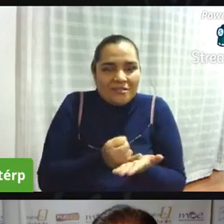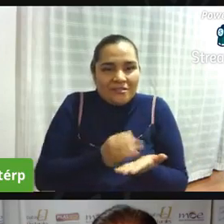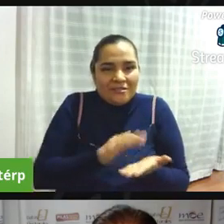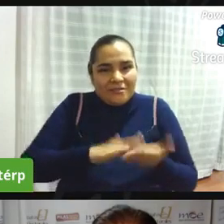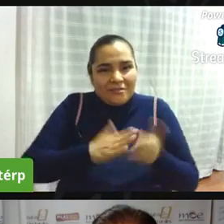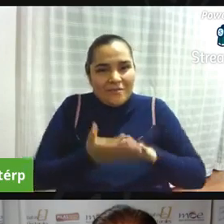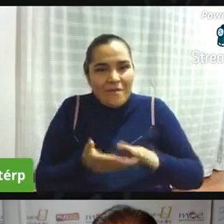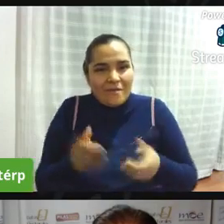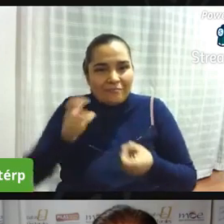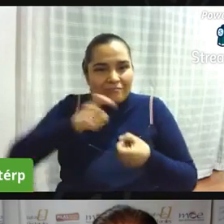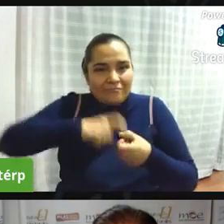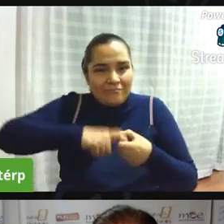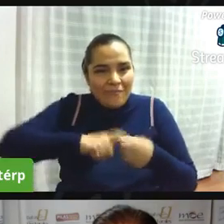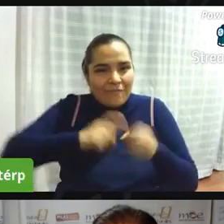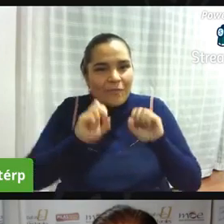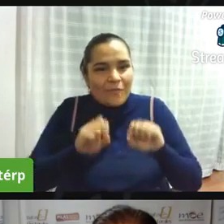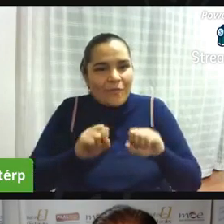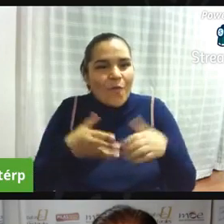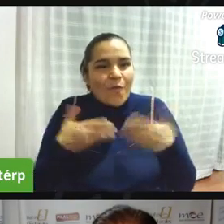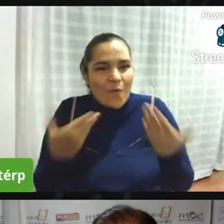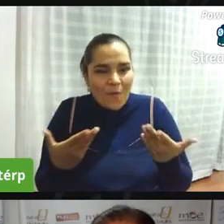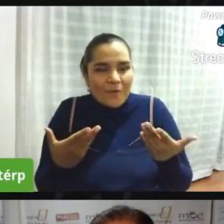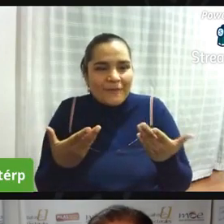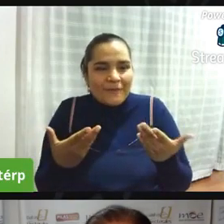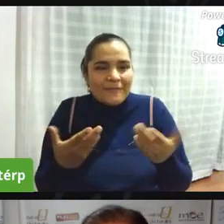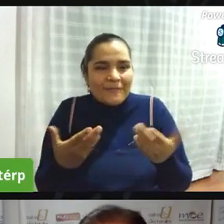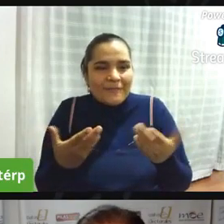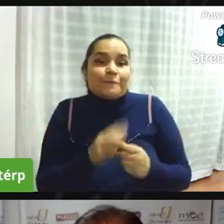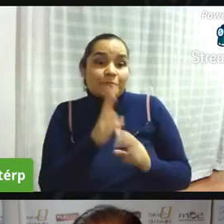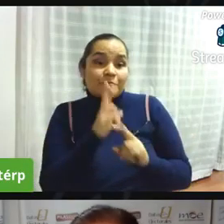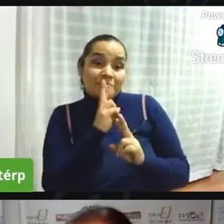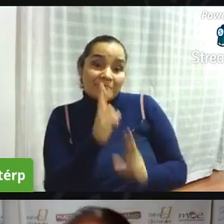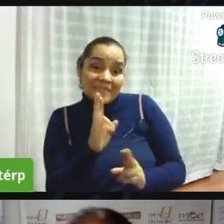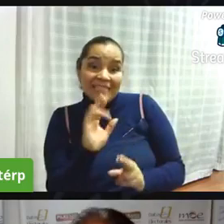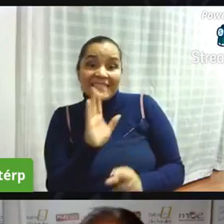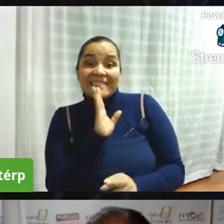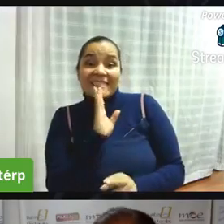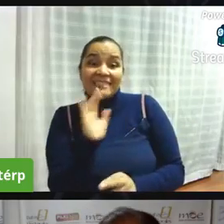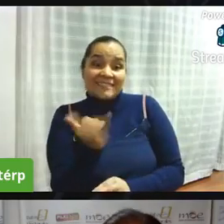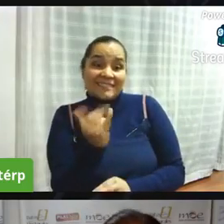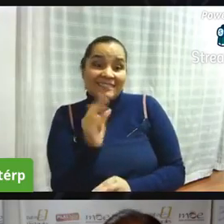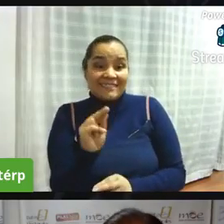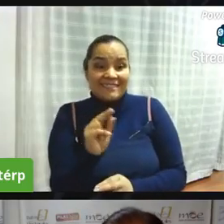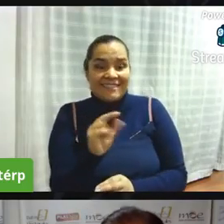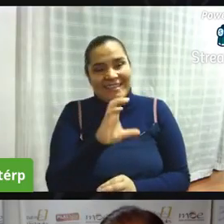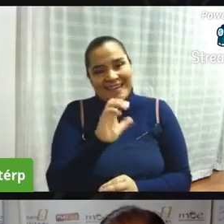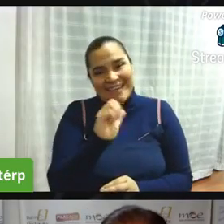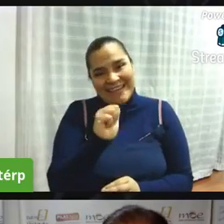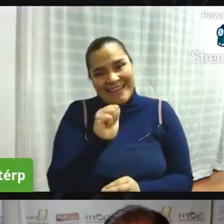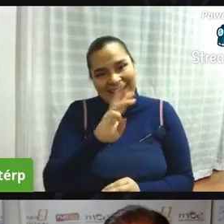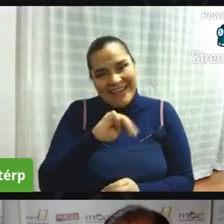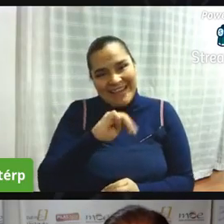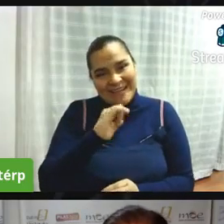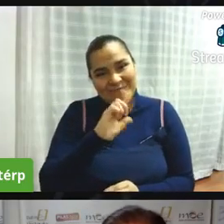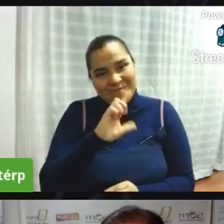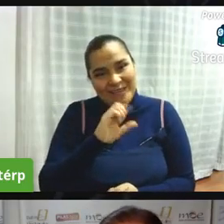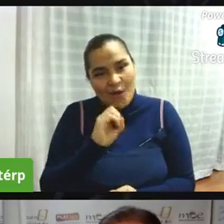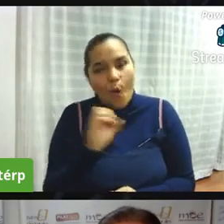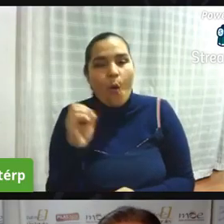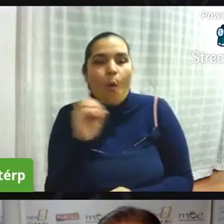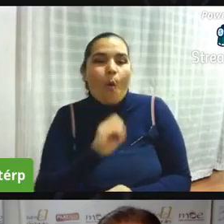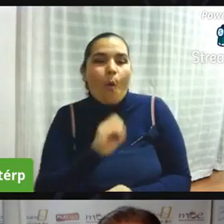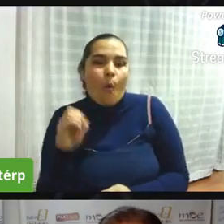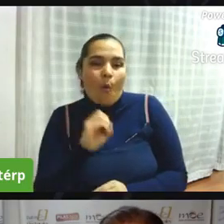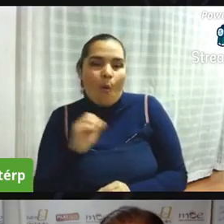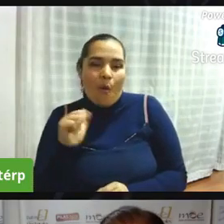y quieres responder alejandro respondo yo no hay diferencia y todos y todas las ciudadanas